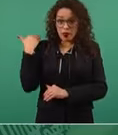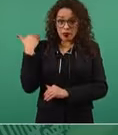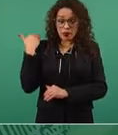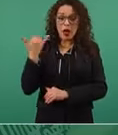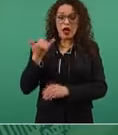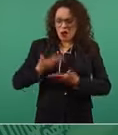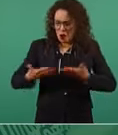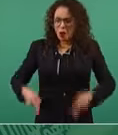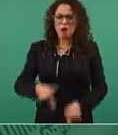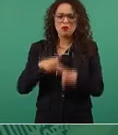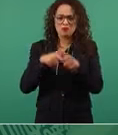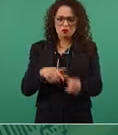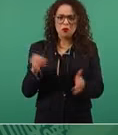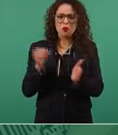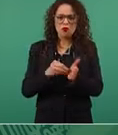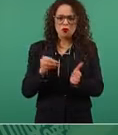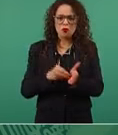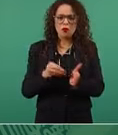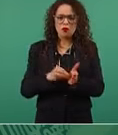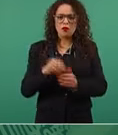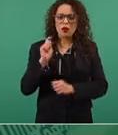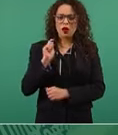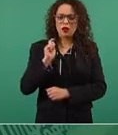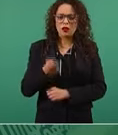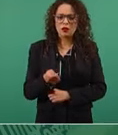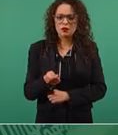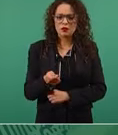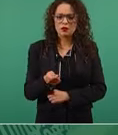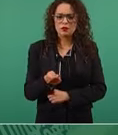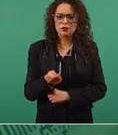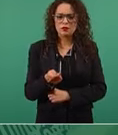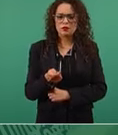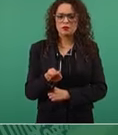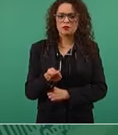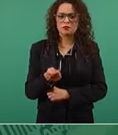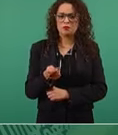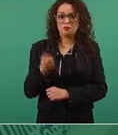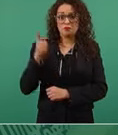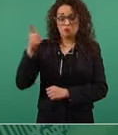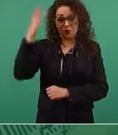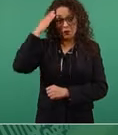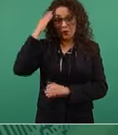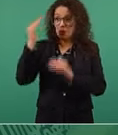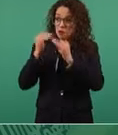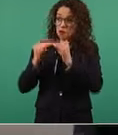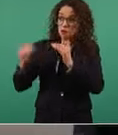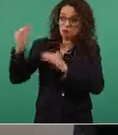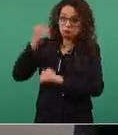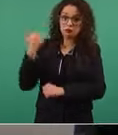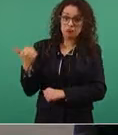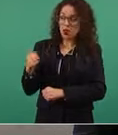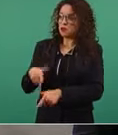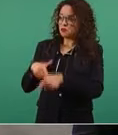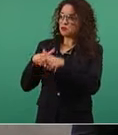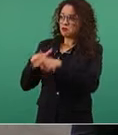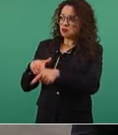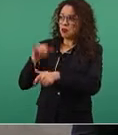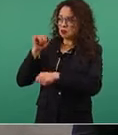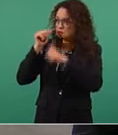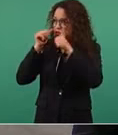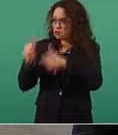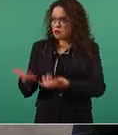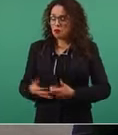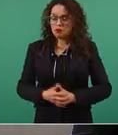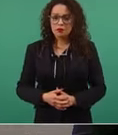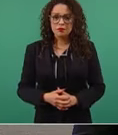de los potentados o de un modelo